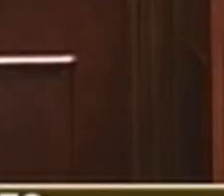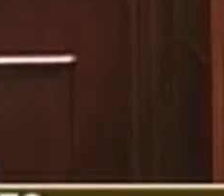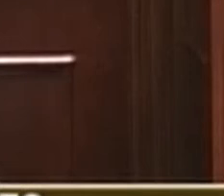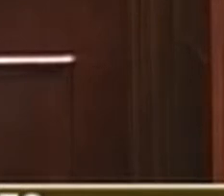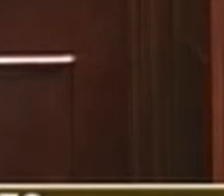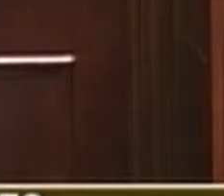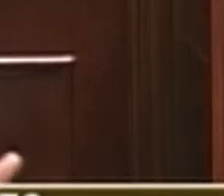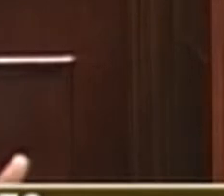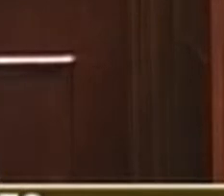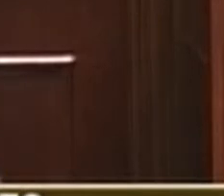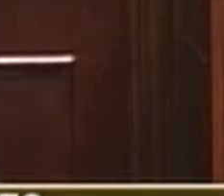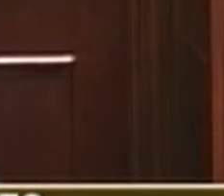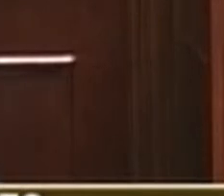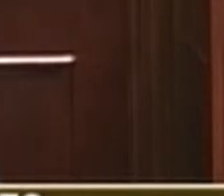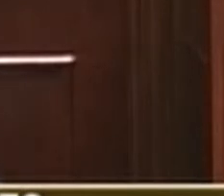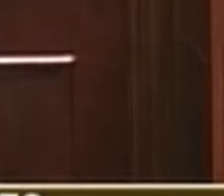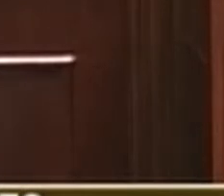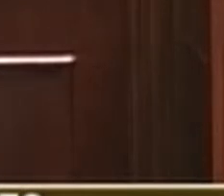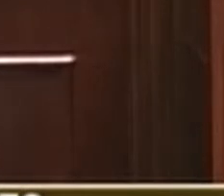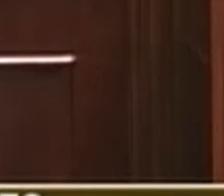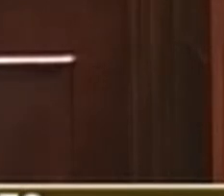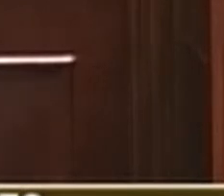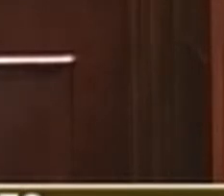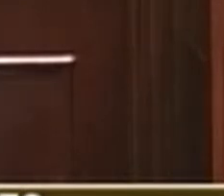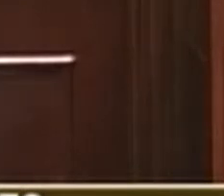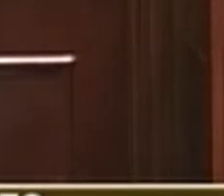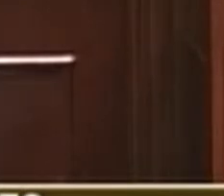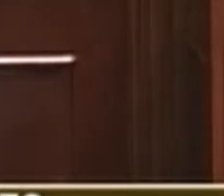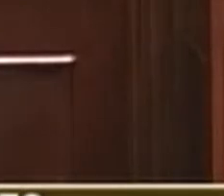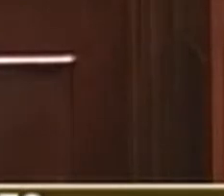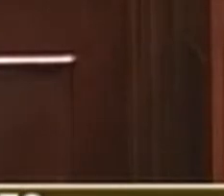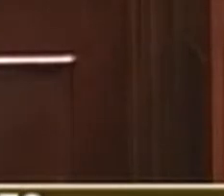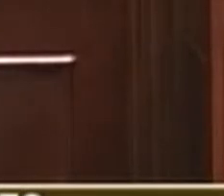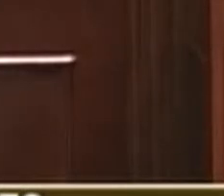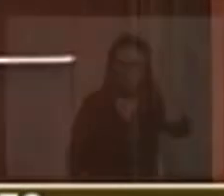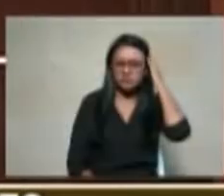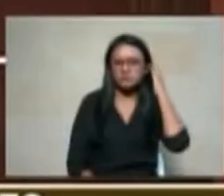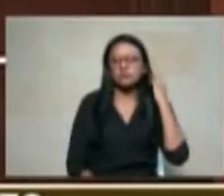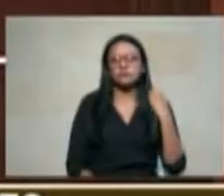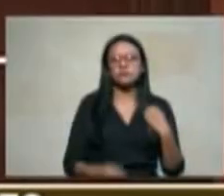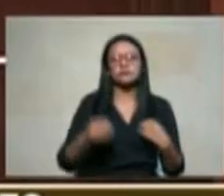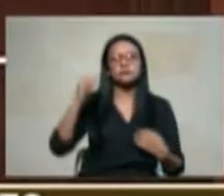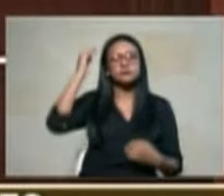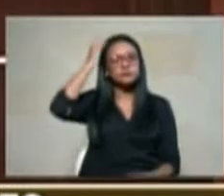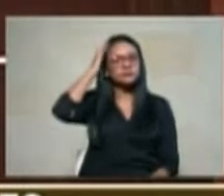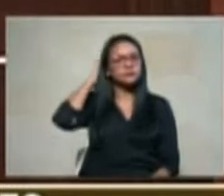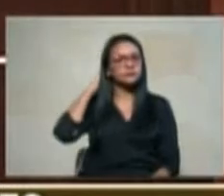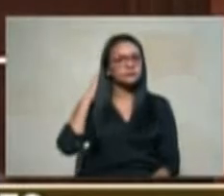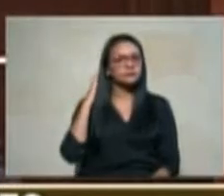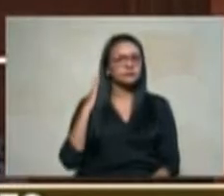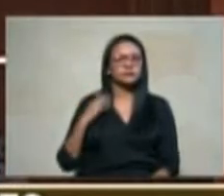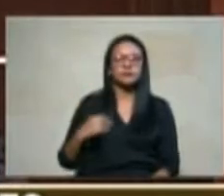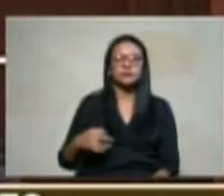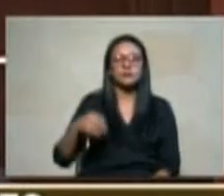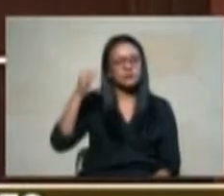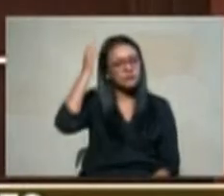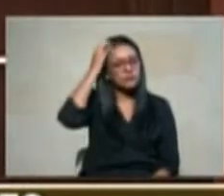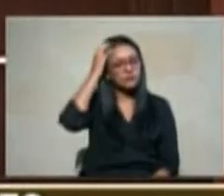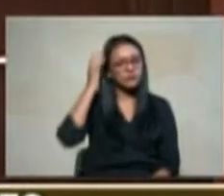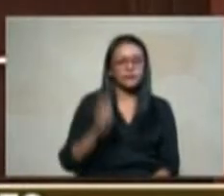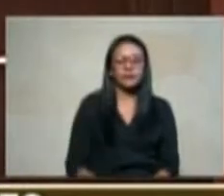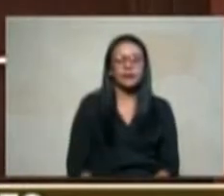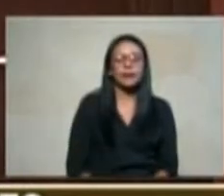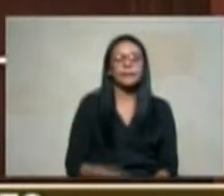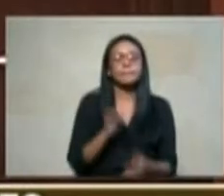que tiene un doble control tiene un control administrativo y tiene un control judicial el control administrativo de